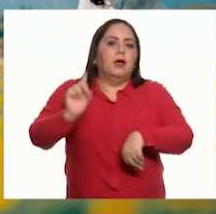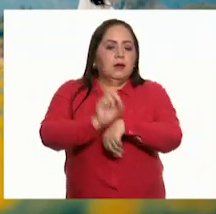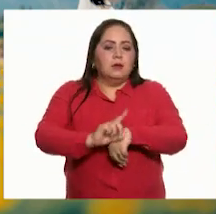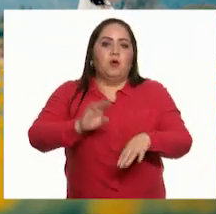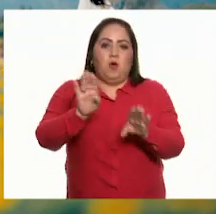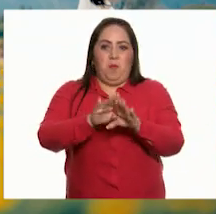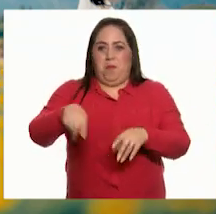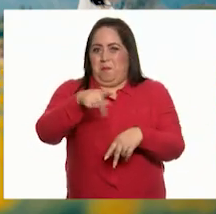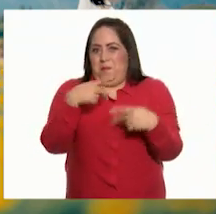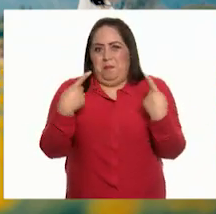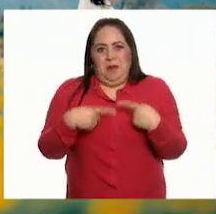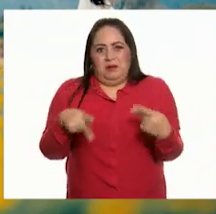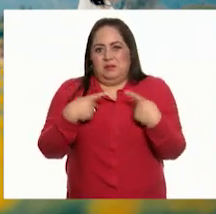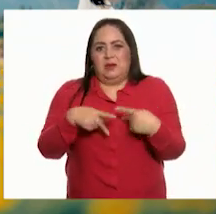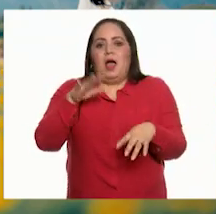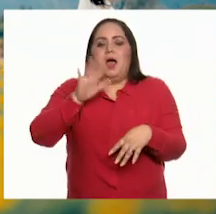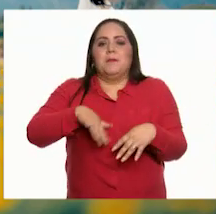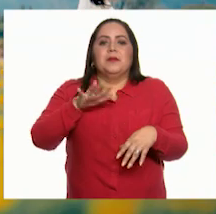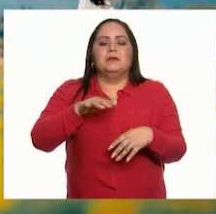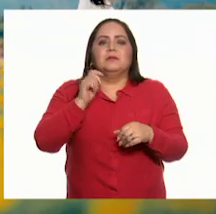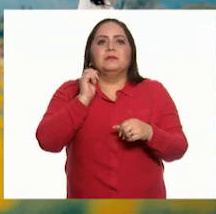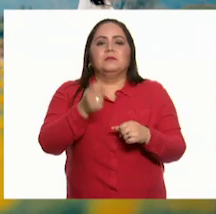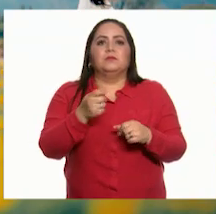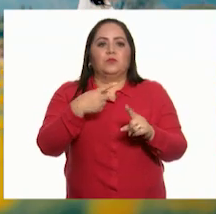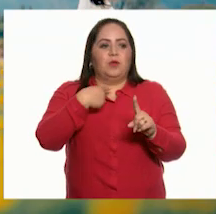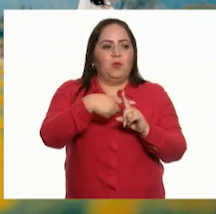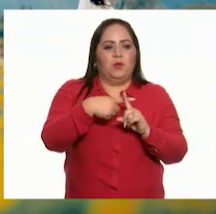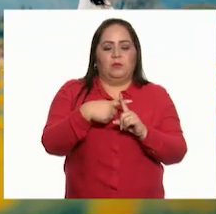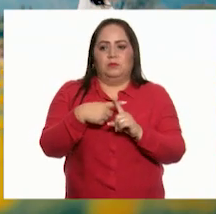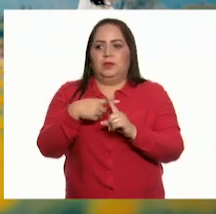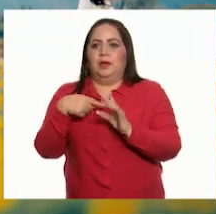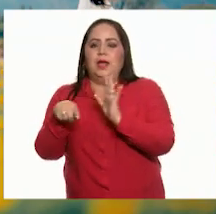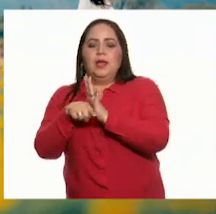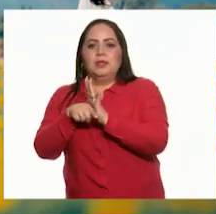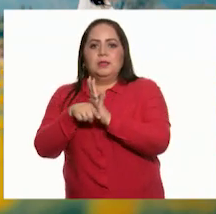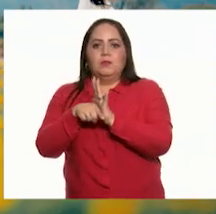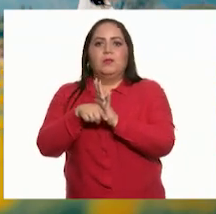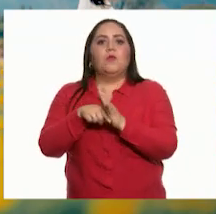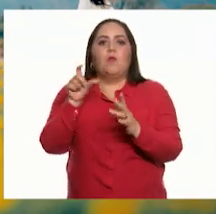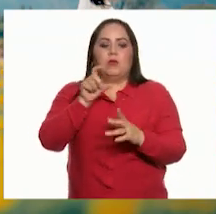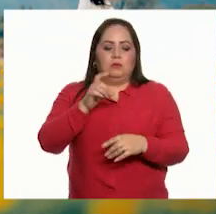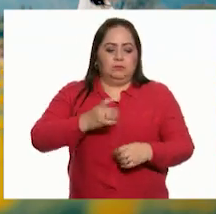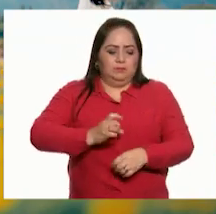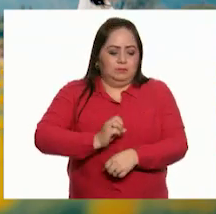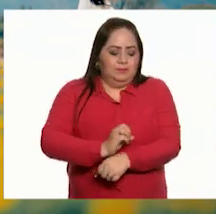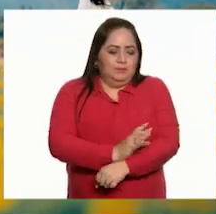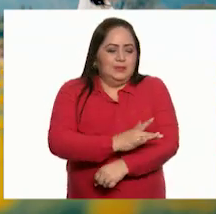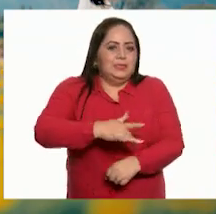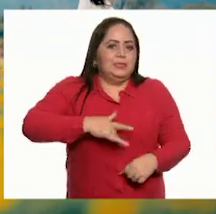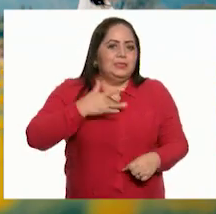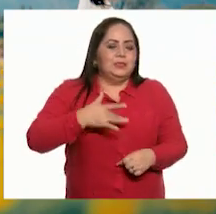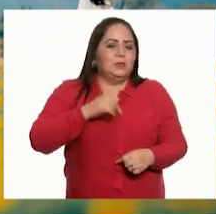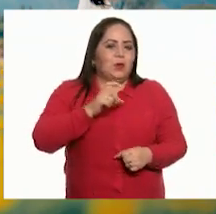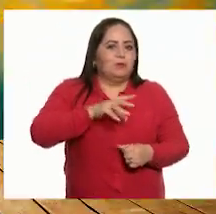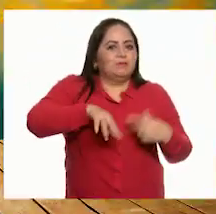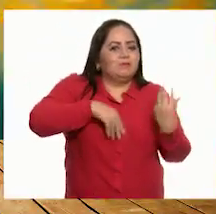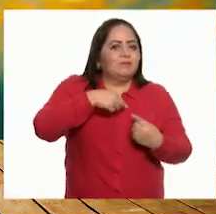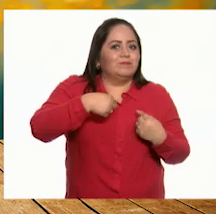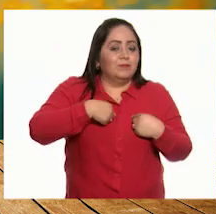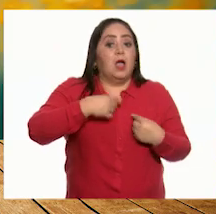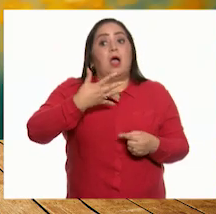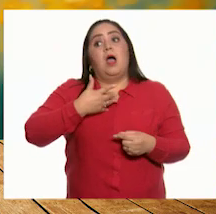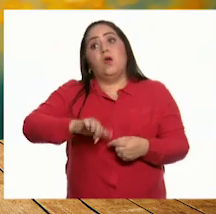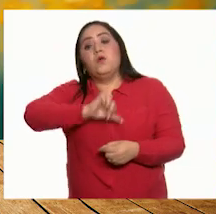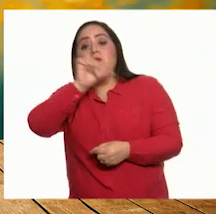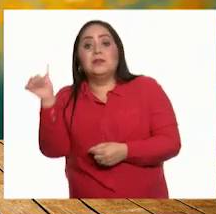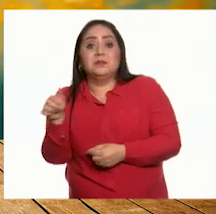como seres humanos atribuimos la cualidad de positivo y negativo a partir de las emociones que nos generan. En otras